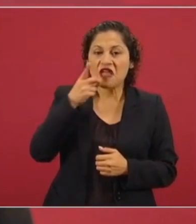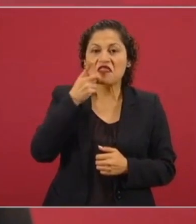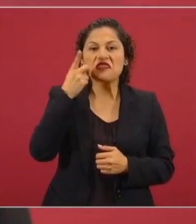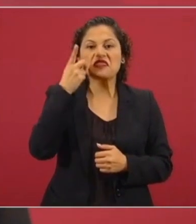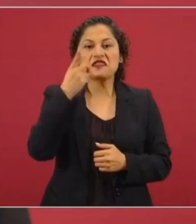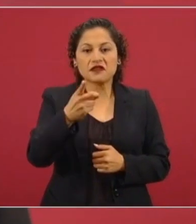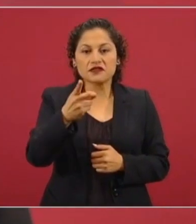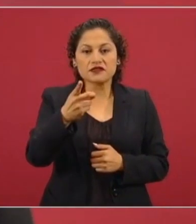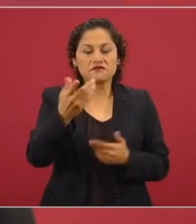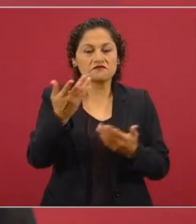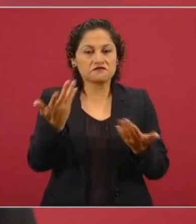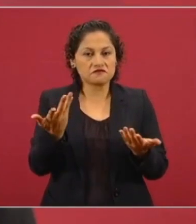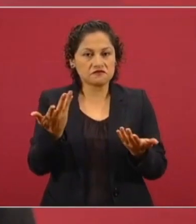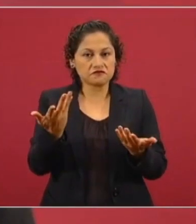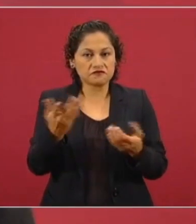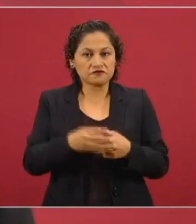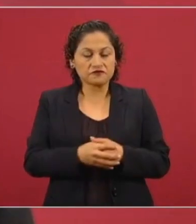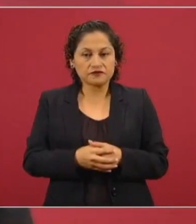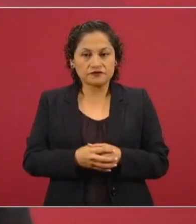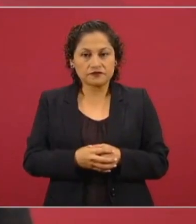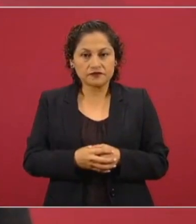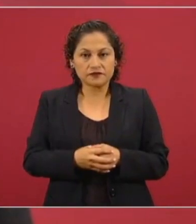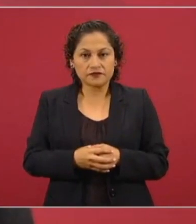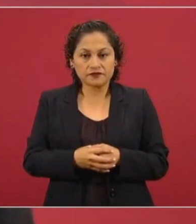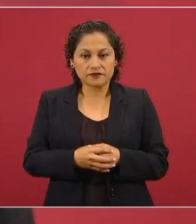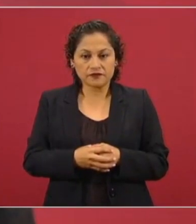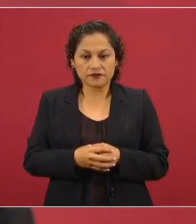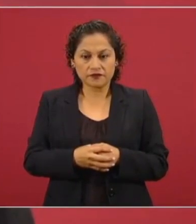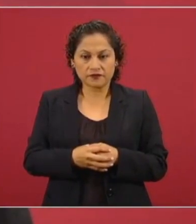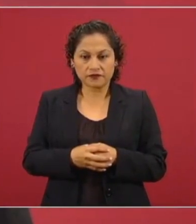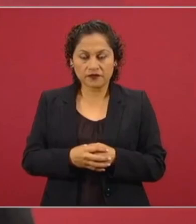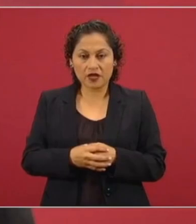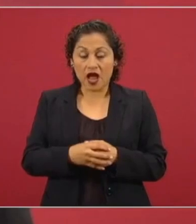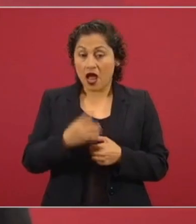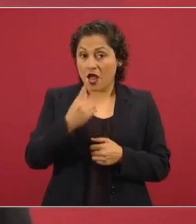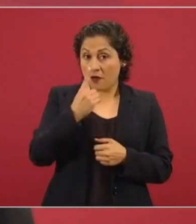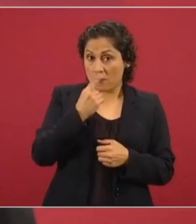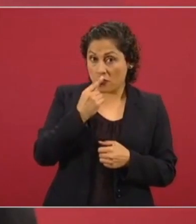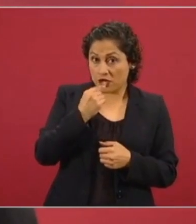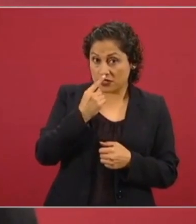de seguridad pública